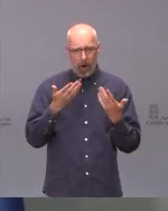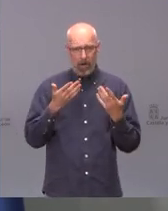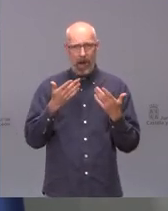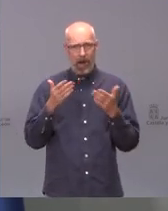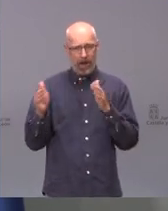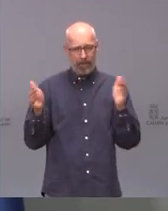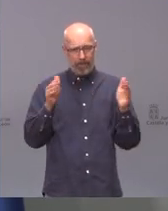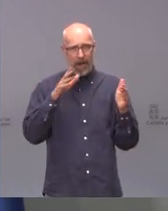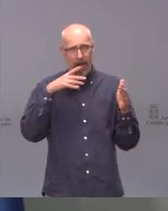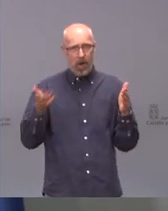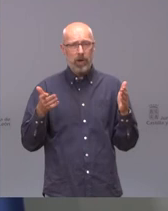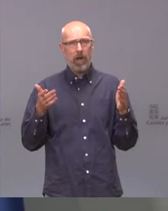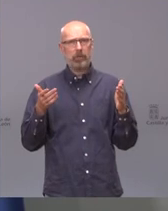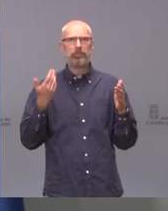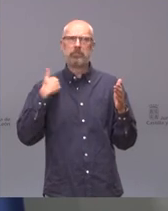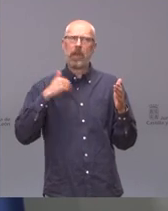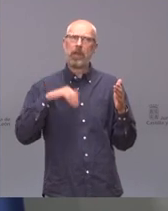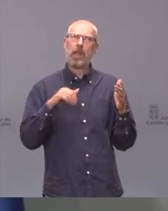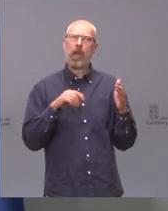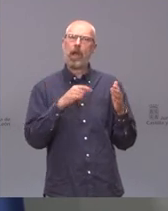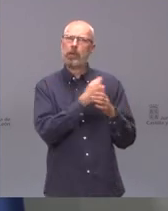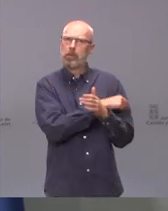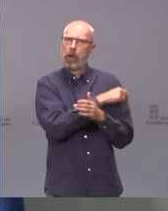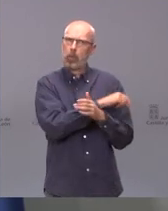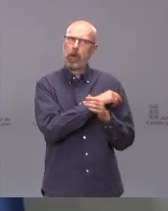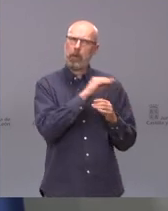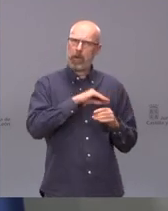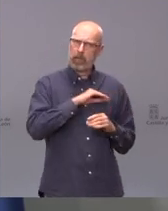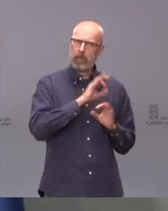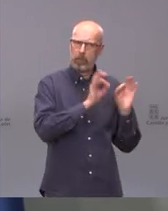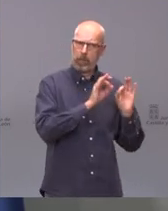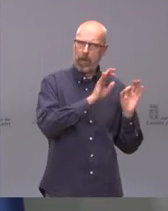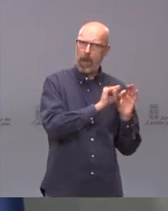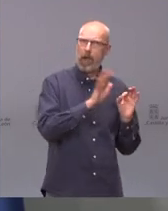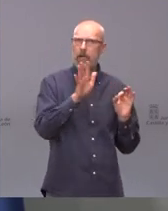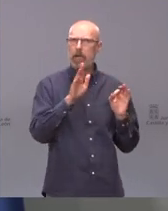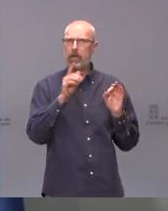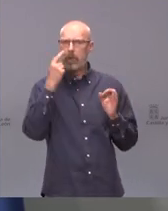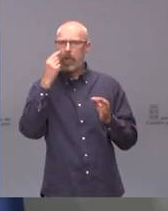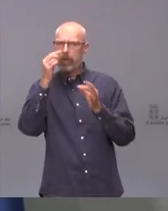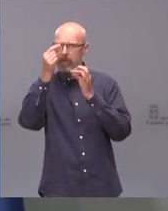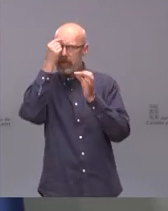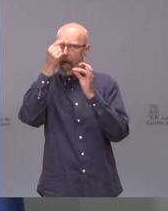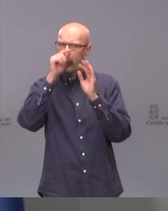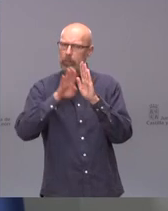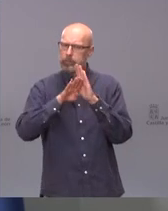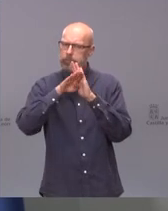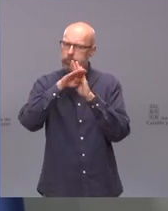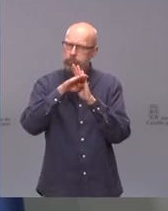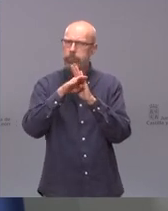ya tenemos un porcentaje de la población que se va inmunizando y en la curva nos lo permite es restringir